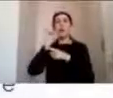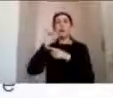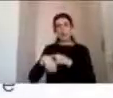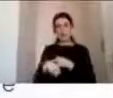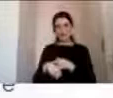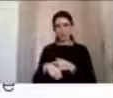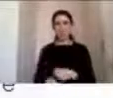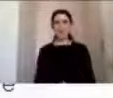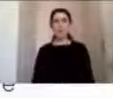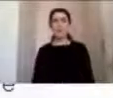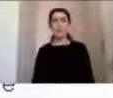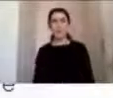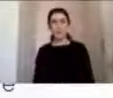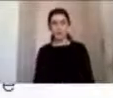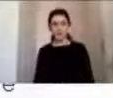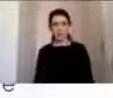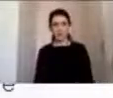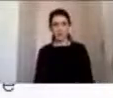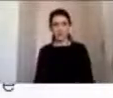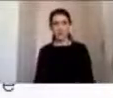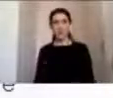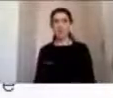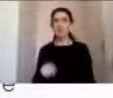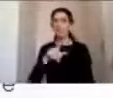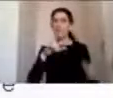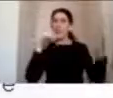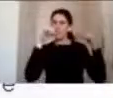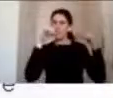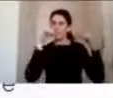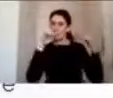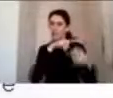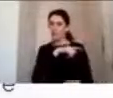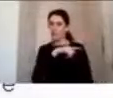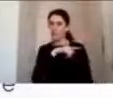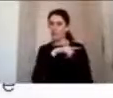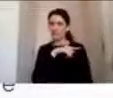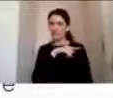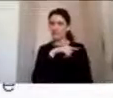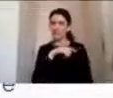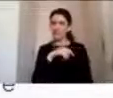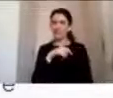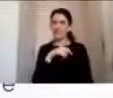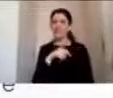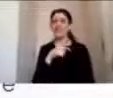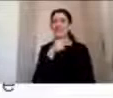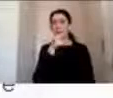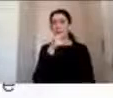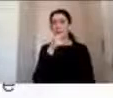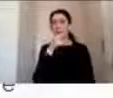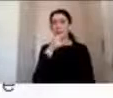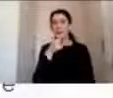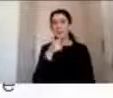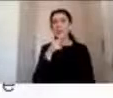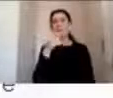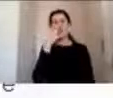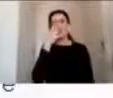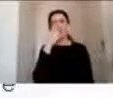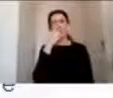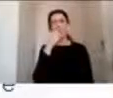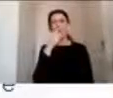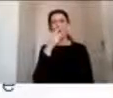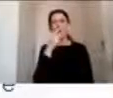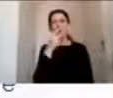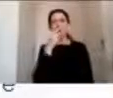Aquí hay una imagen que en el fondo nos hace aplicar lo anterior. Y esto es lo que nosotros percibimos de una misma